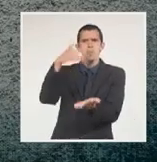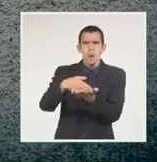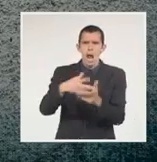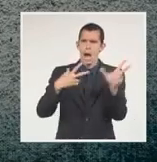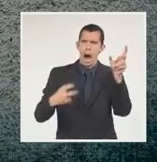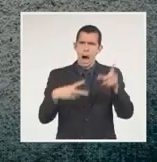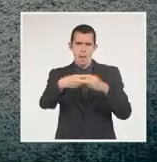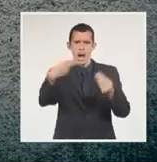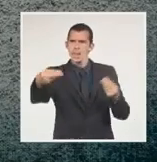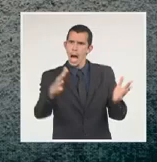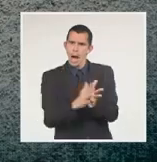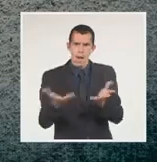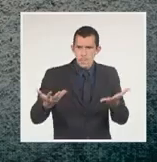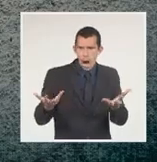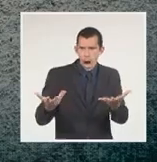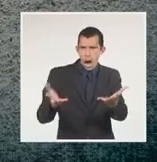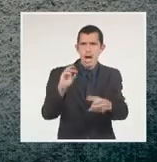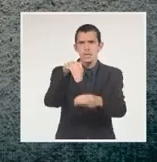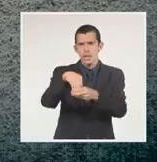lucha armada